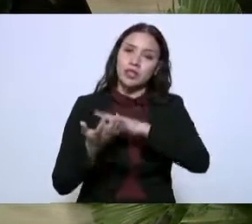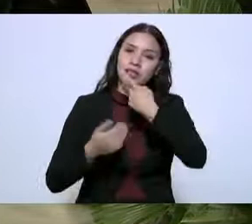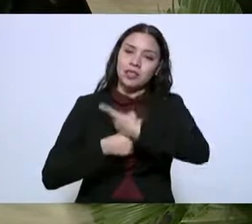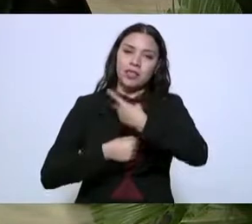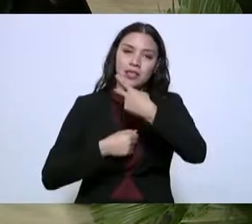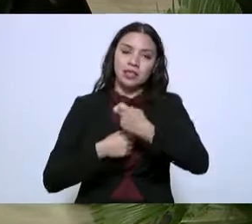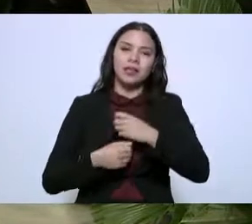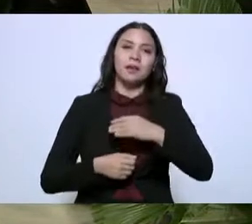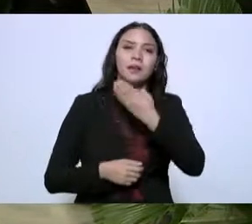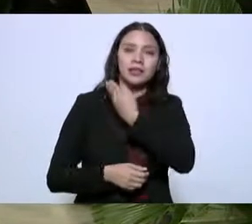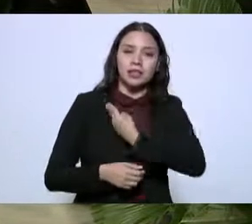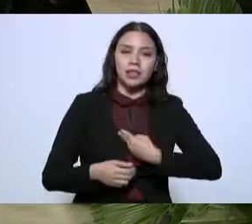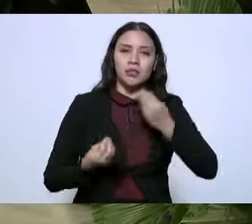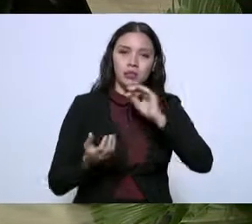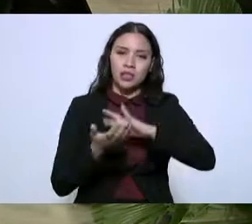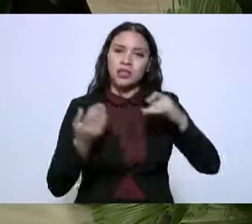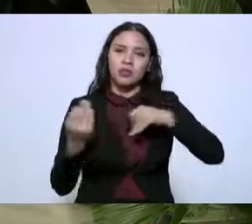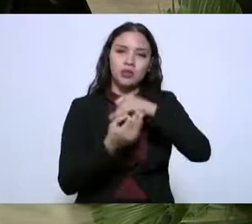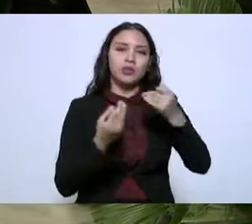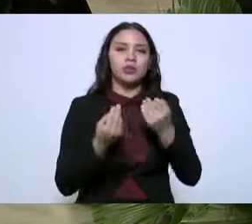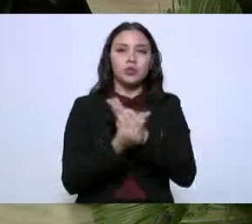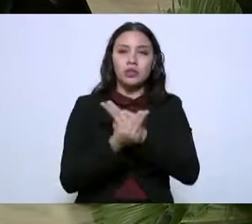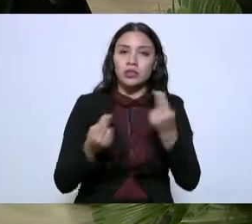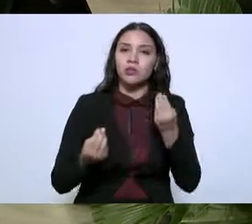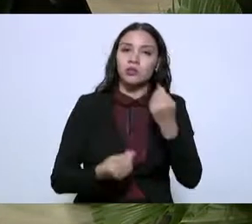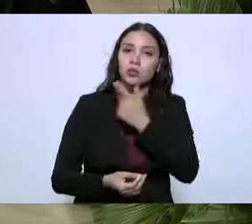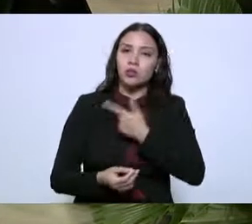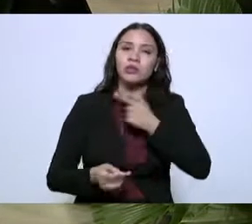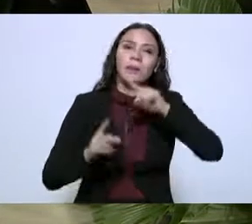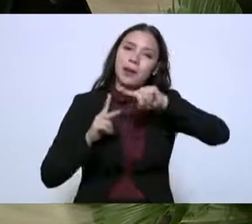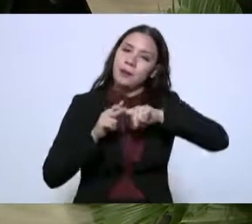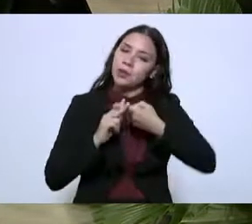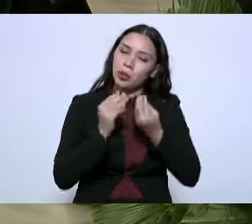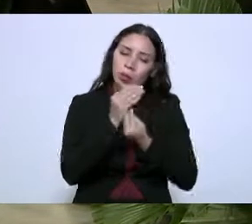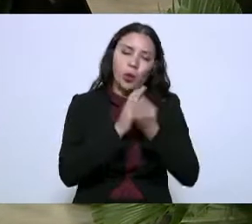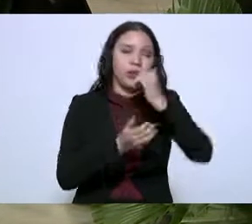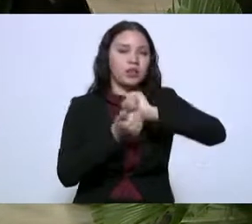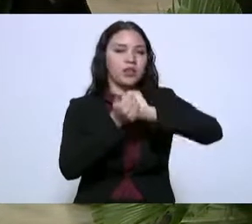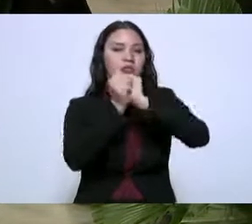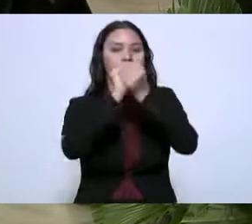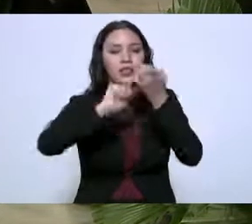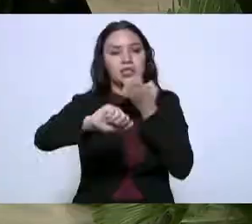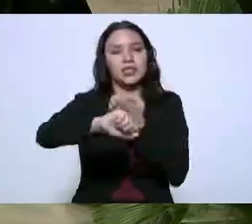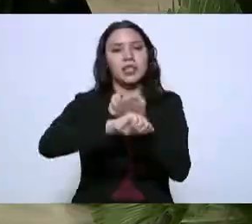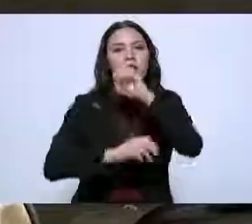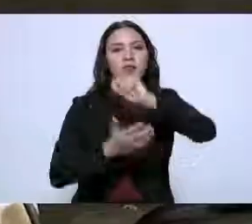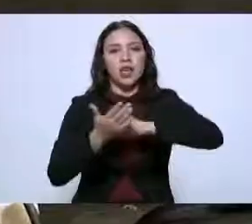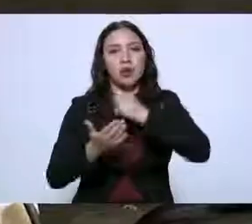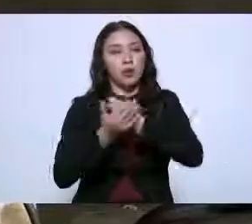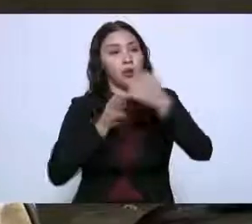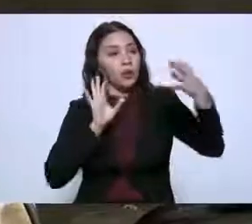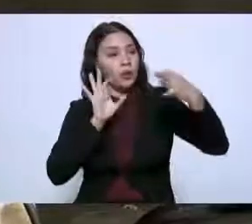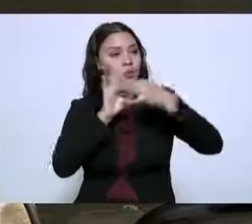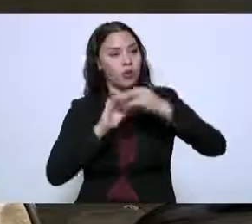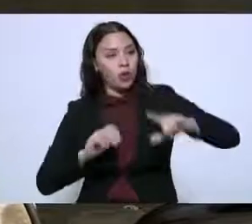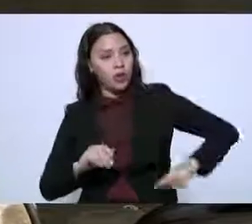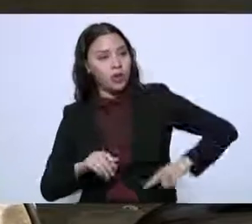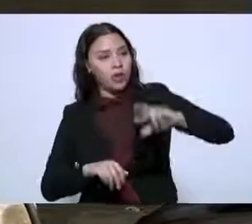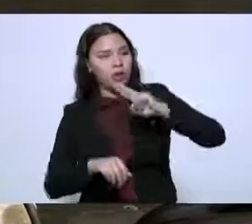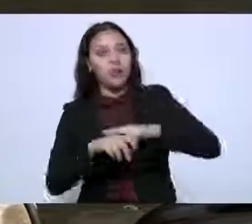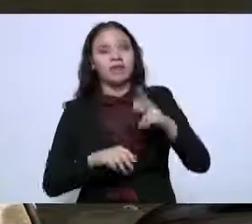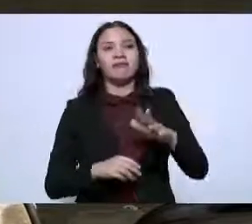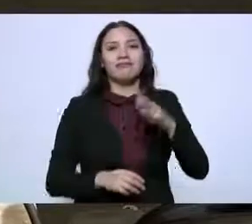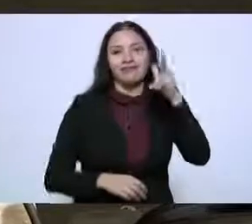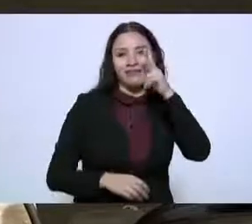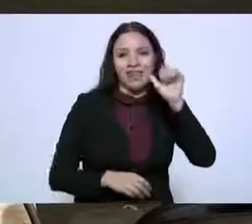invitación señor presidente y estar aquí con el inicio de la transformación en este estado con el gobernador Américo Villarreal